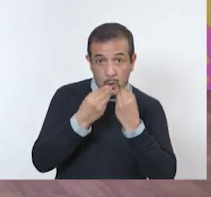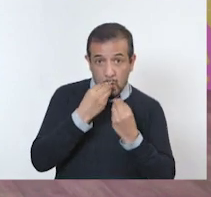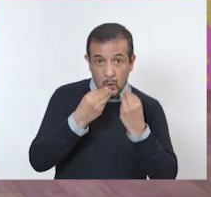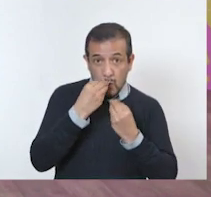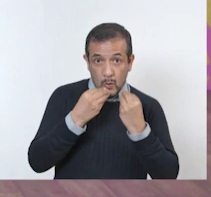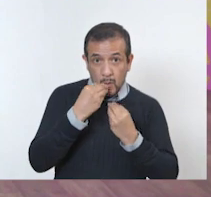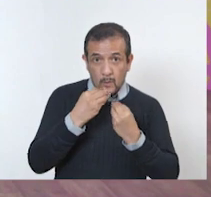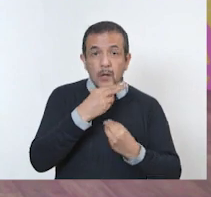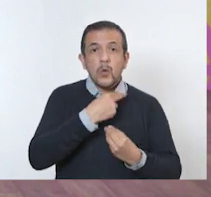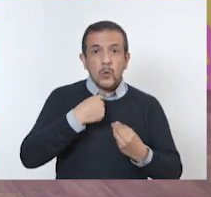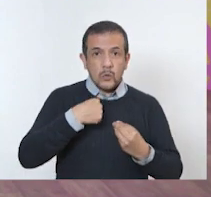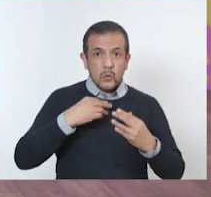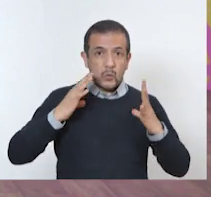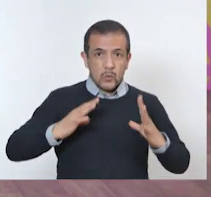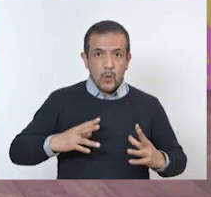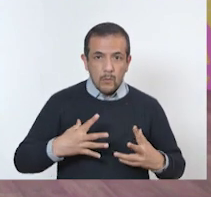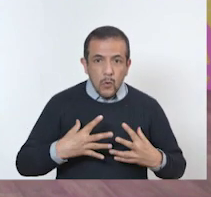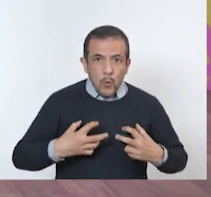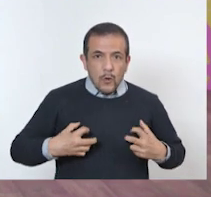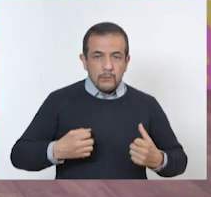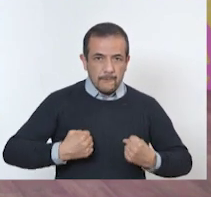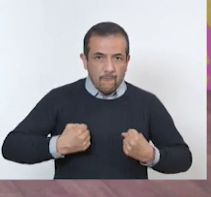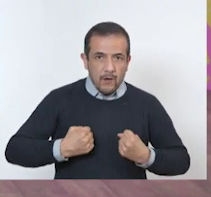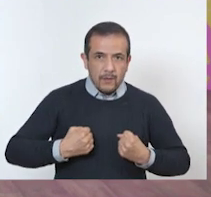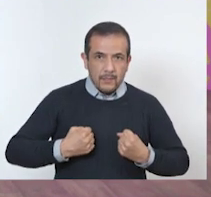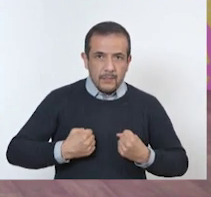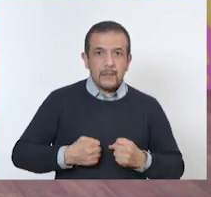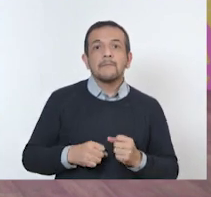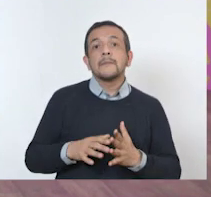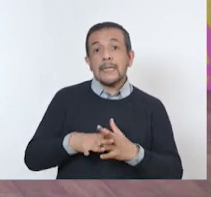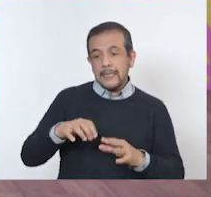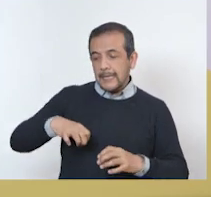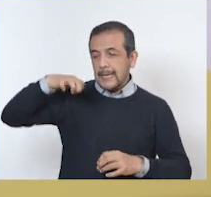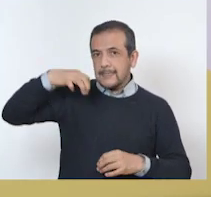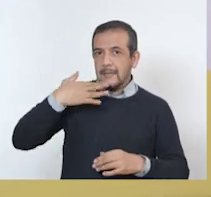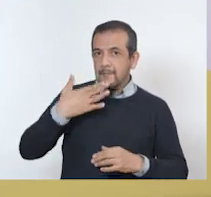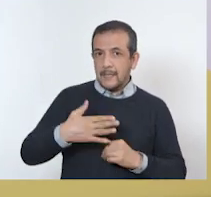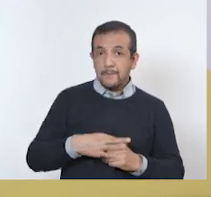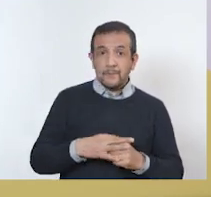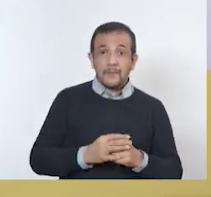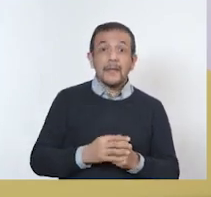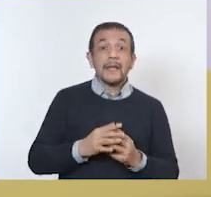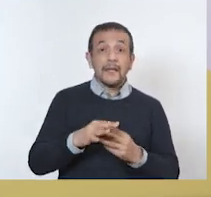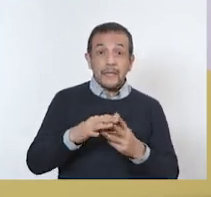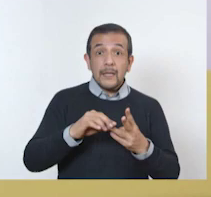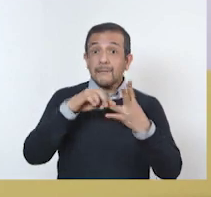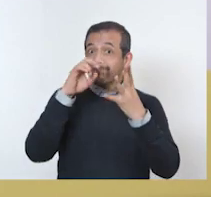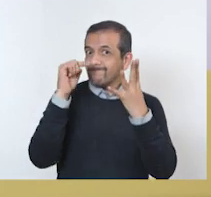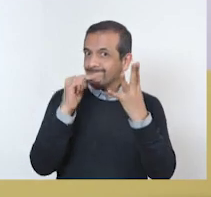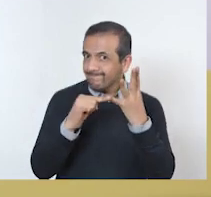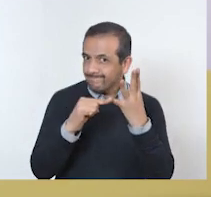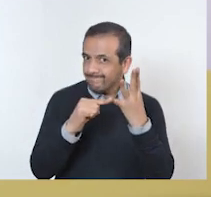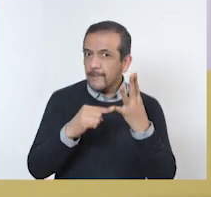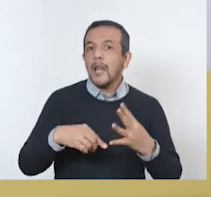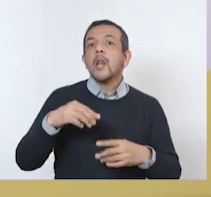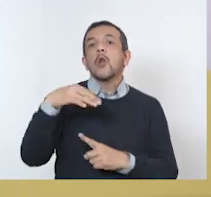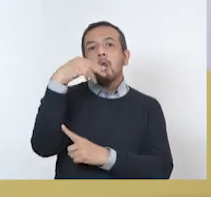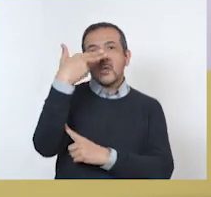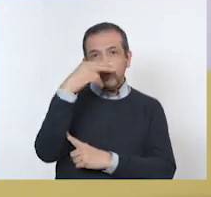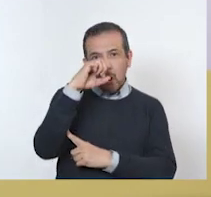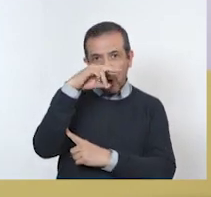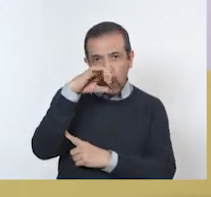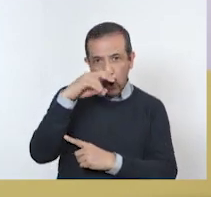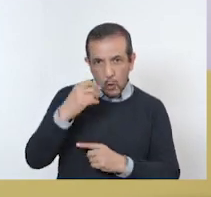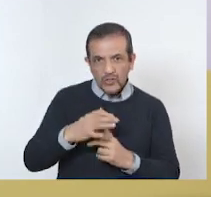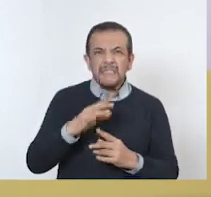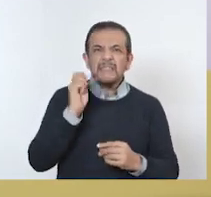realmente nuestro cuerpo lo aproveche y podamos seguir aprendiendo y creciendo. Esto es de las grandes relevancias. Pero nos queda otro, que son los hongos.